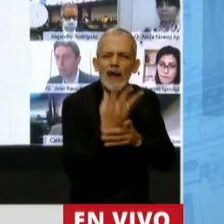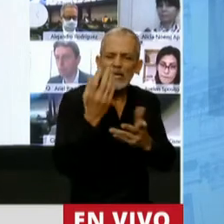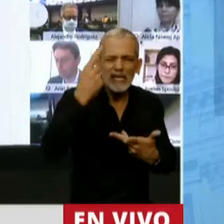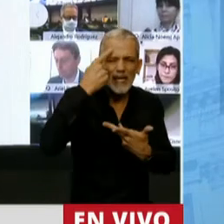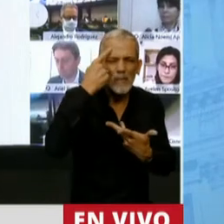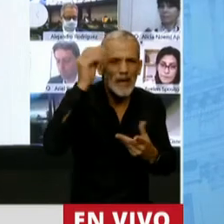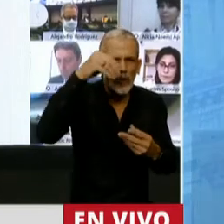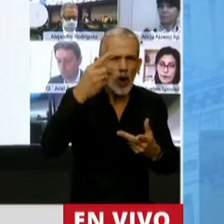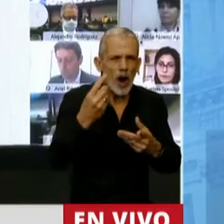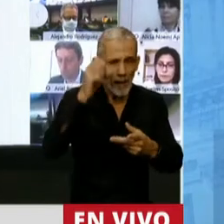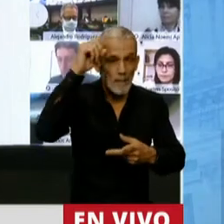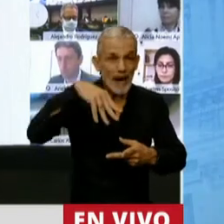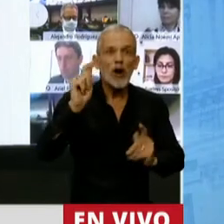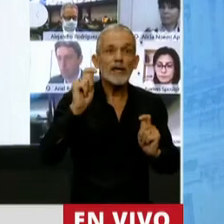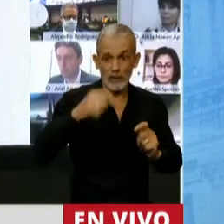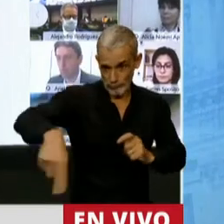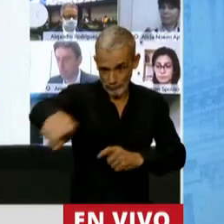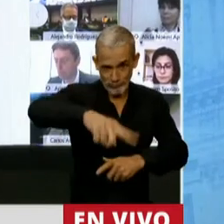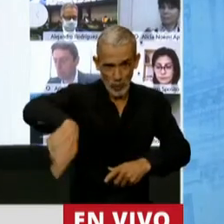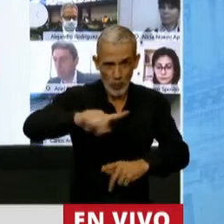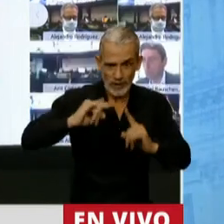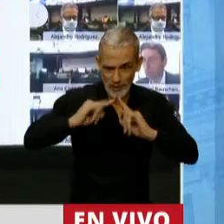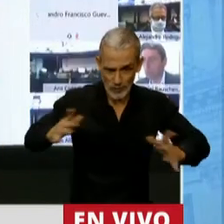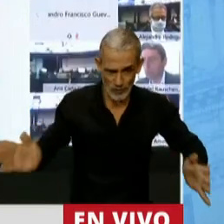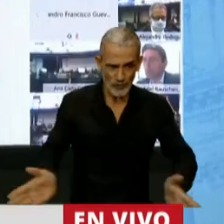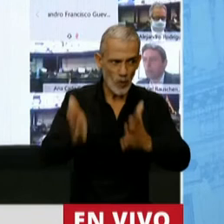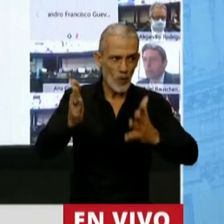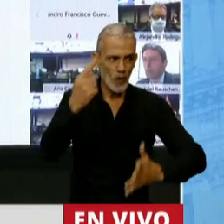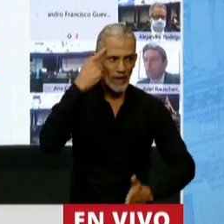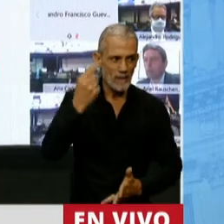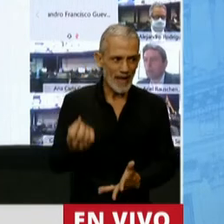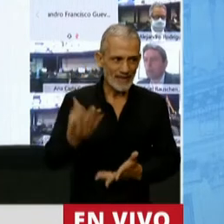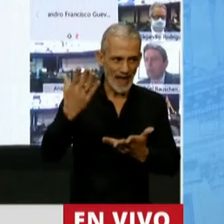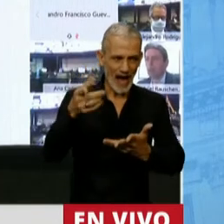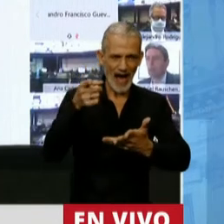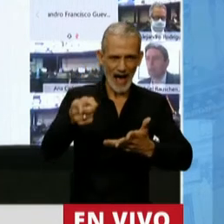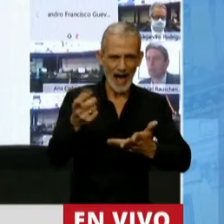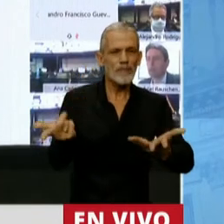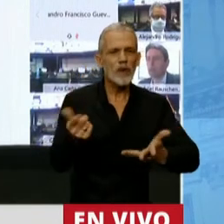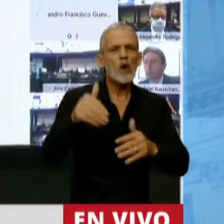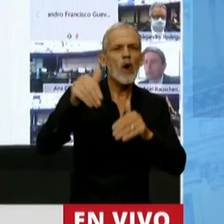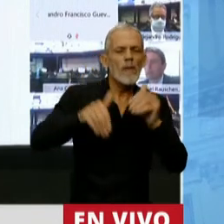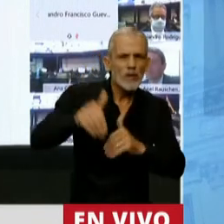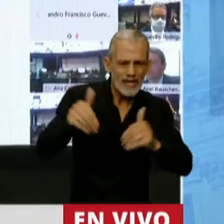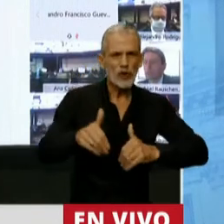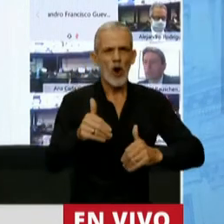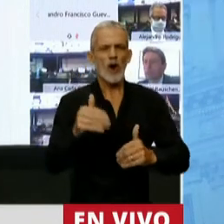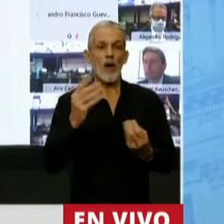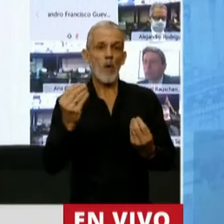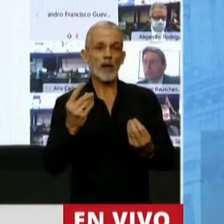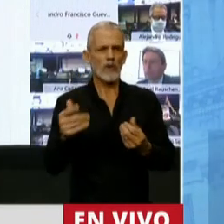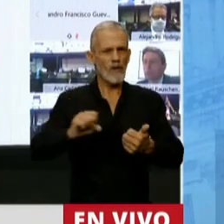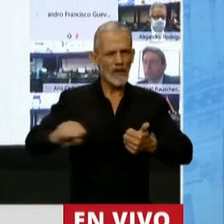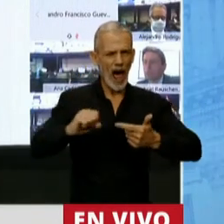no inventé a Perón, a Perón lo inventaron ustedes, lo inventaron cuando sacaron las votaciones, cuando hicieron el